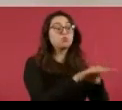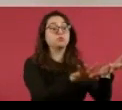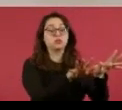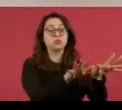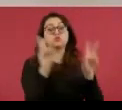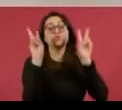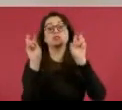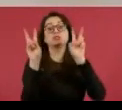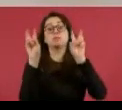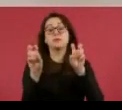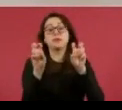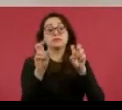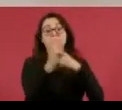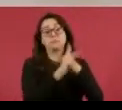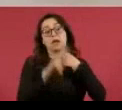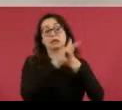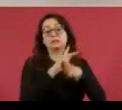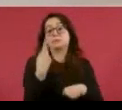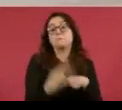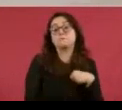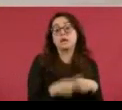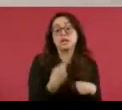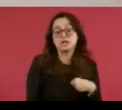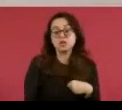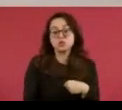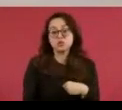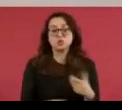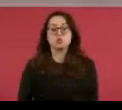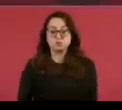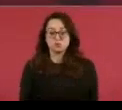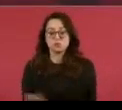resulta que al New York Times, que difunde toda esa información,